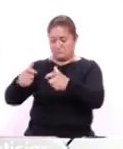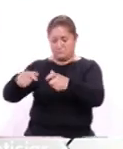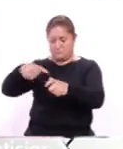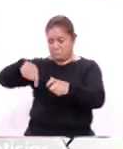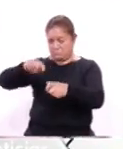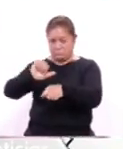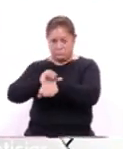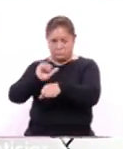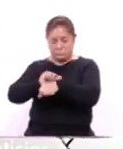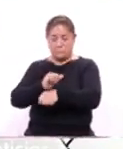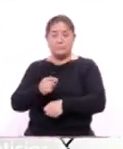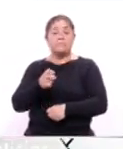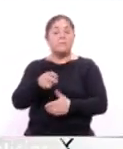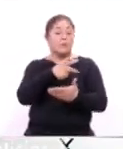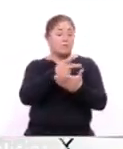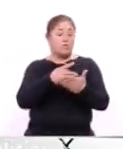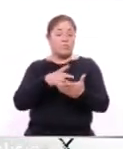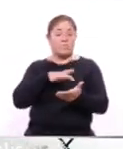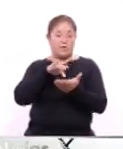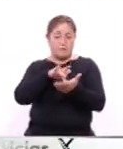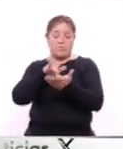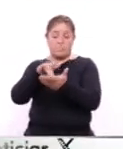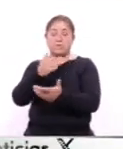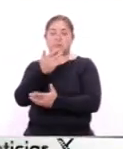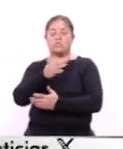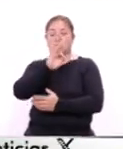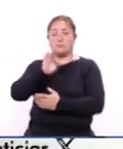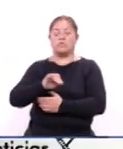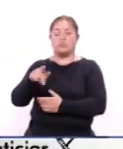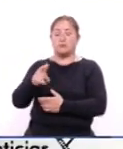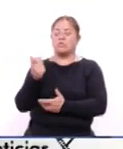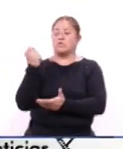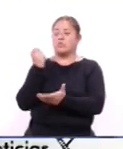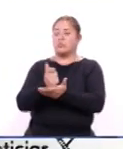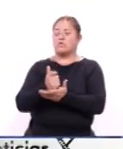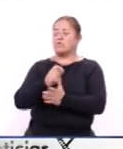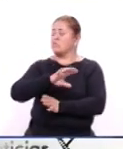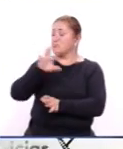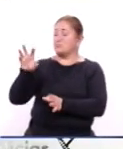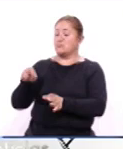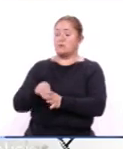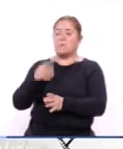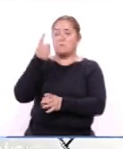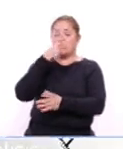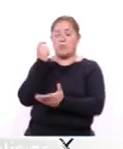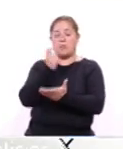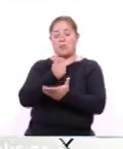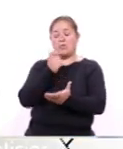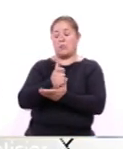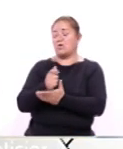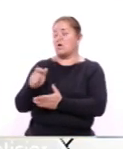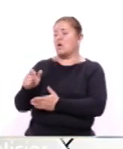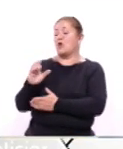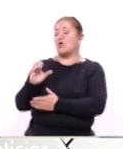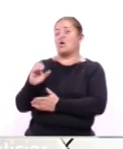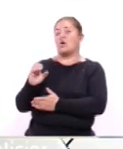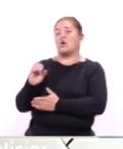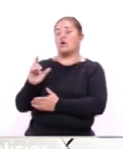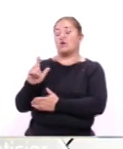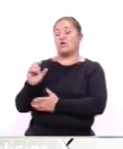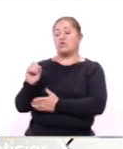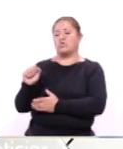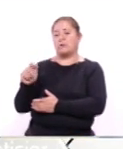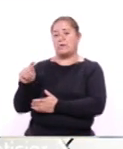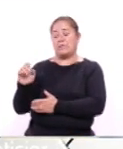El programa otorgará un subsidio del 50% del costo total de la membresía de ingreso al clúster. Vamos a poder subsidiar